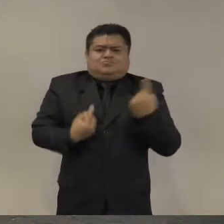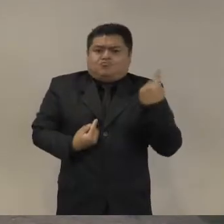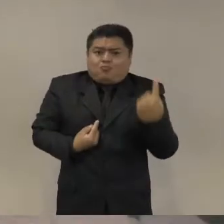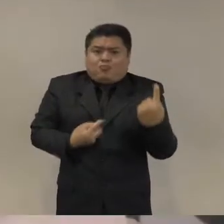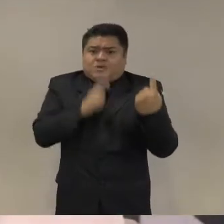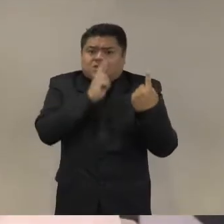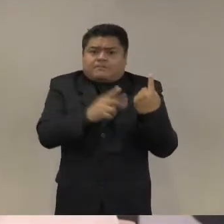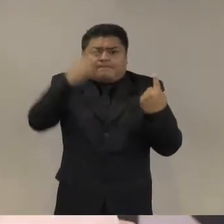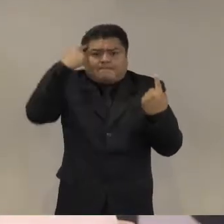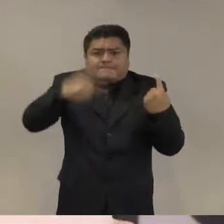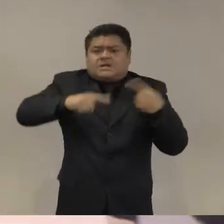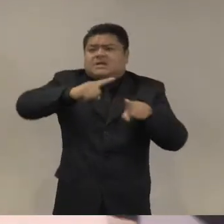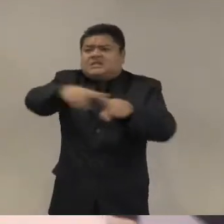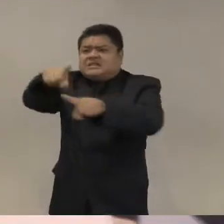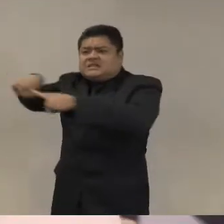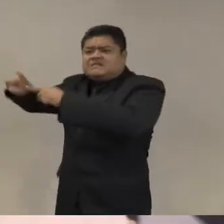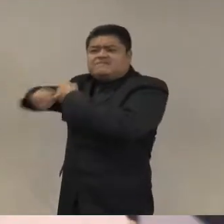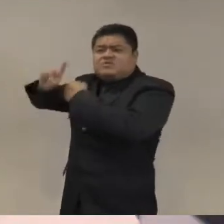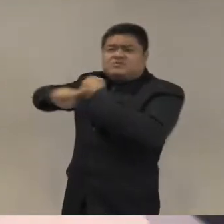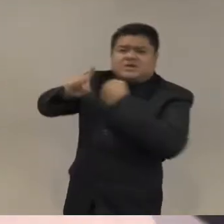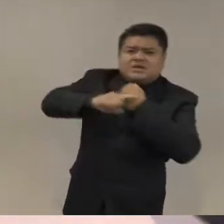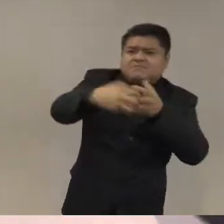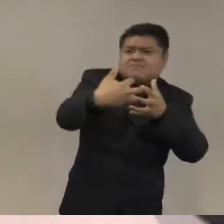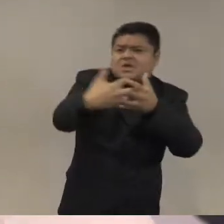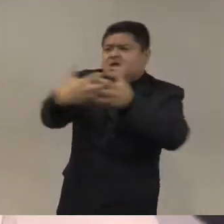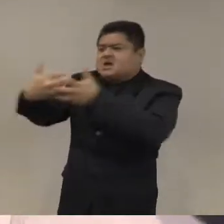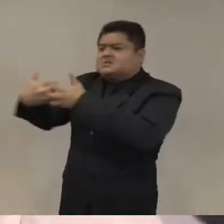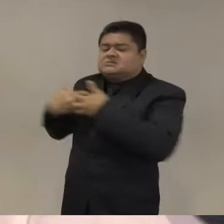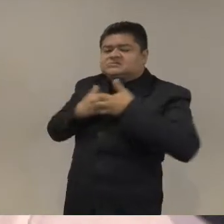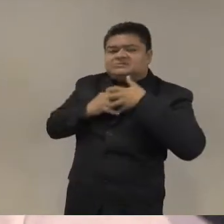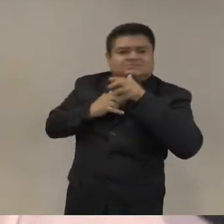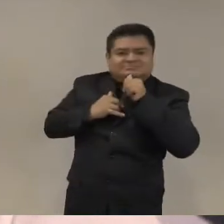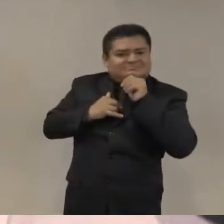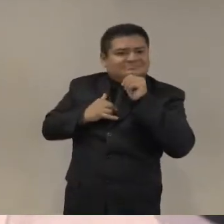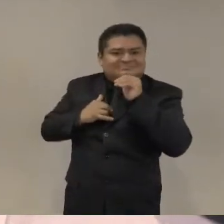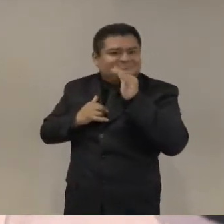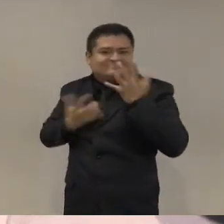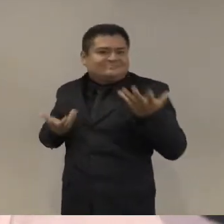militares a las calles aun cuando los contextos son totalmente distintos